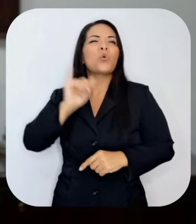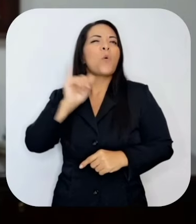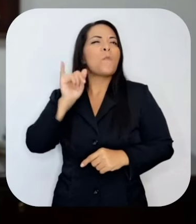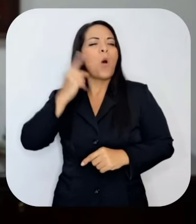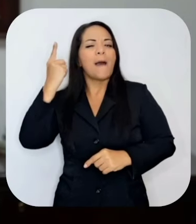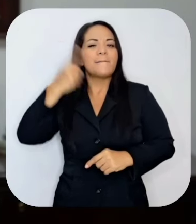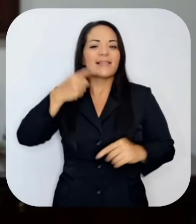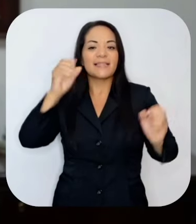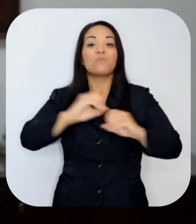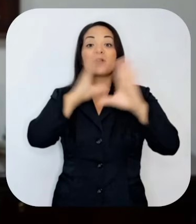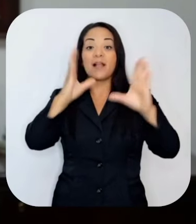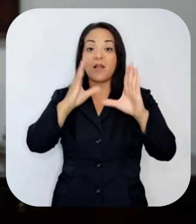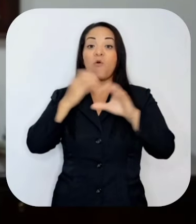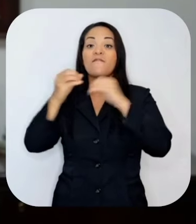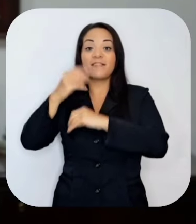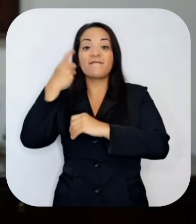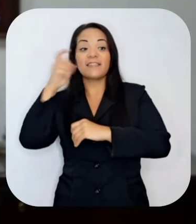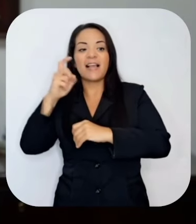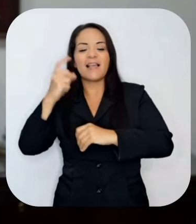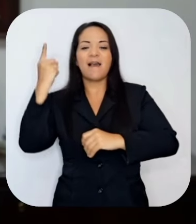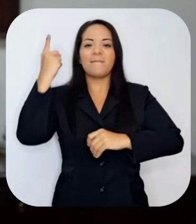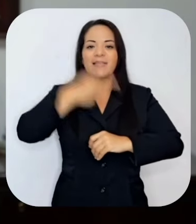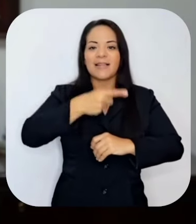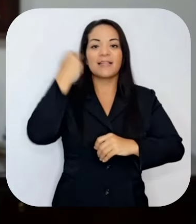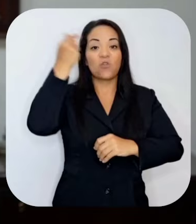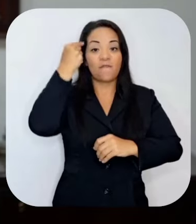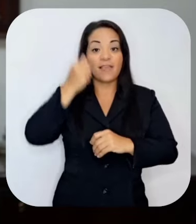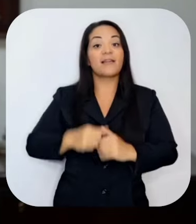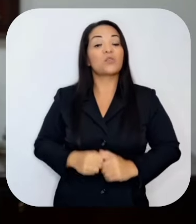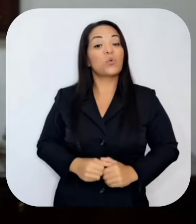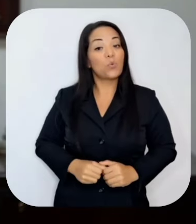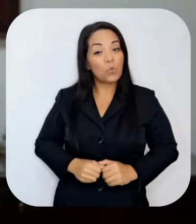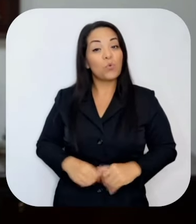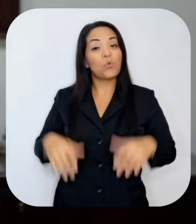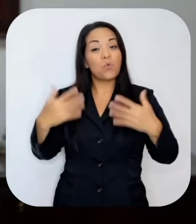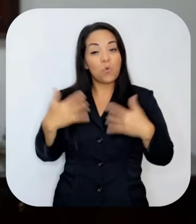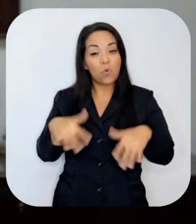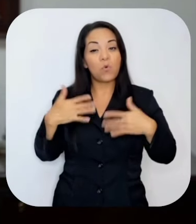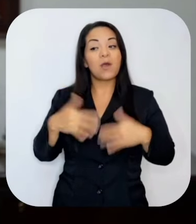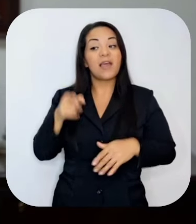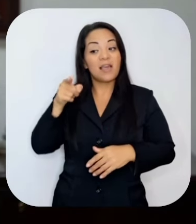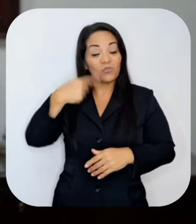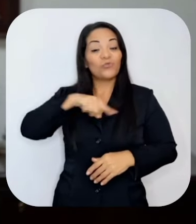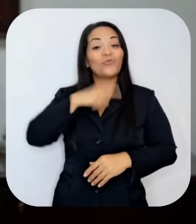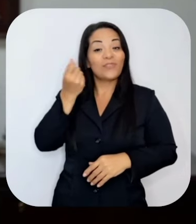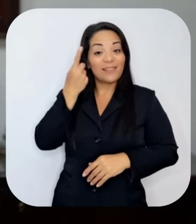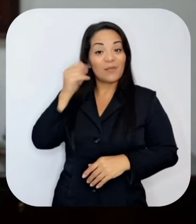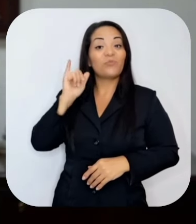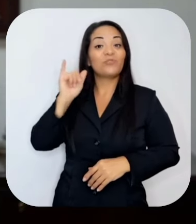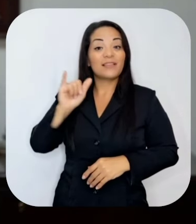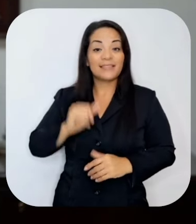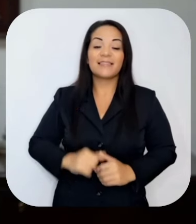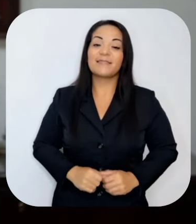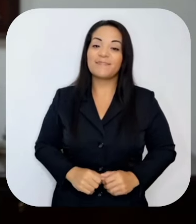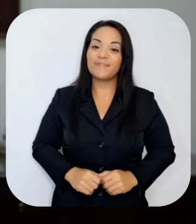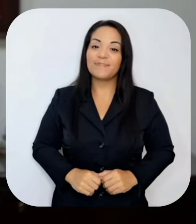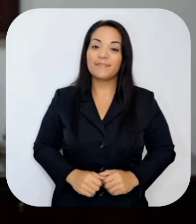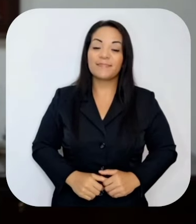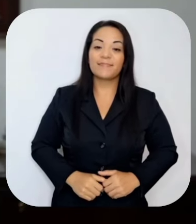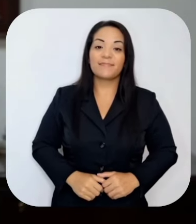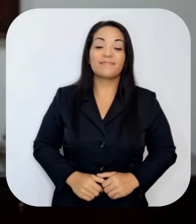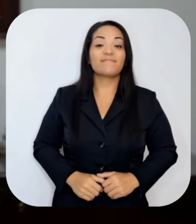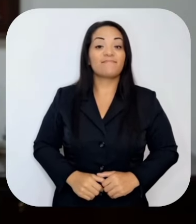interpretamos así. Vea, gobierno, deje de cuestionarnos porque nosotros en la Fiscalía